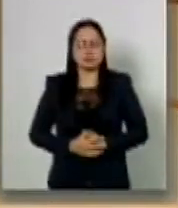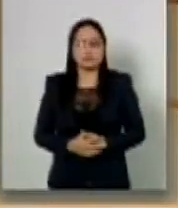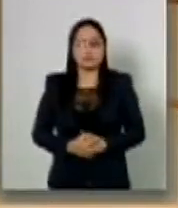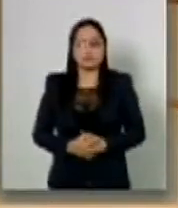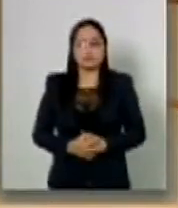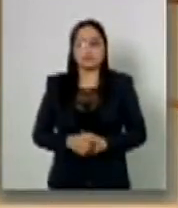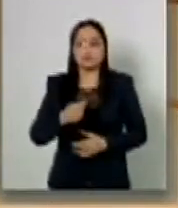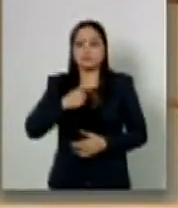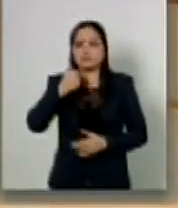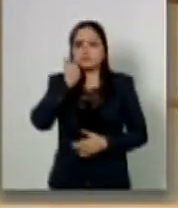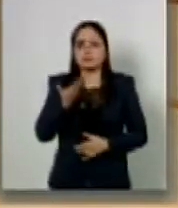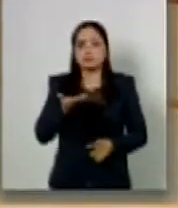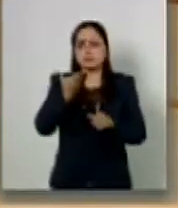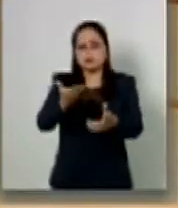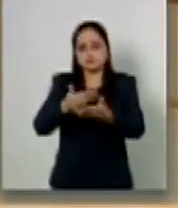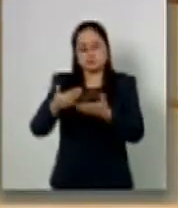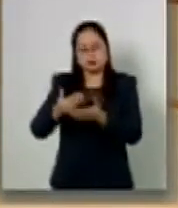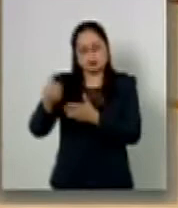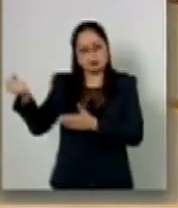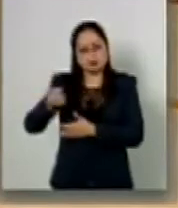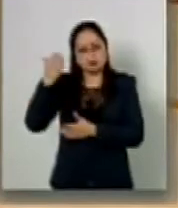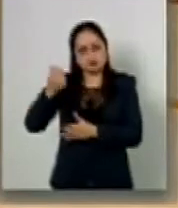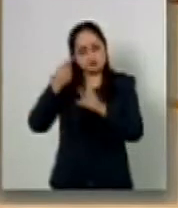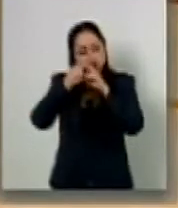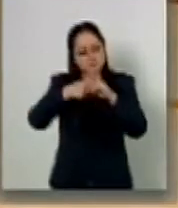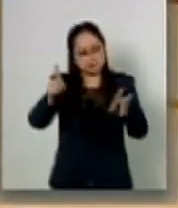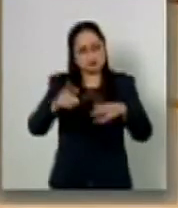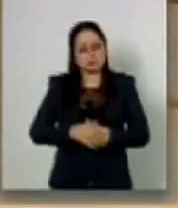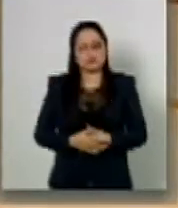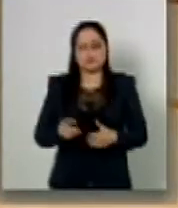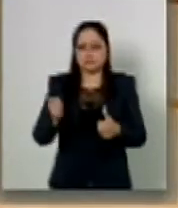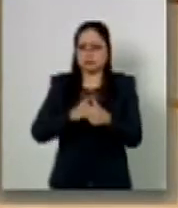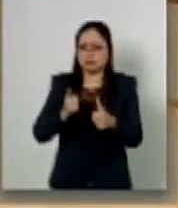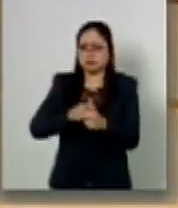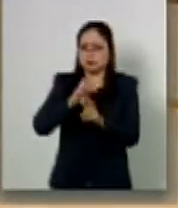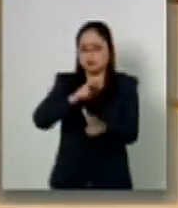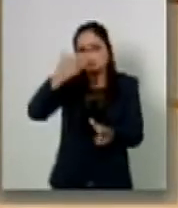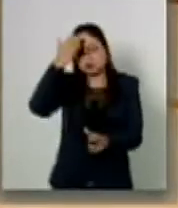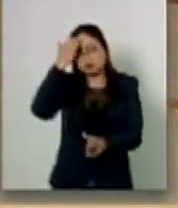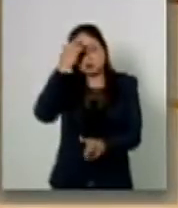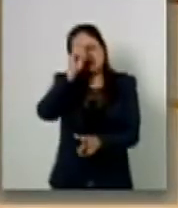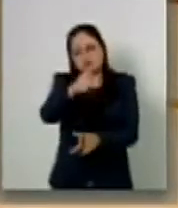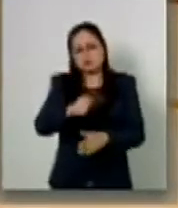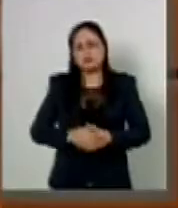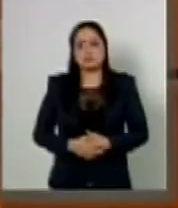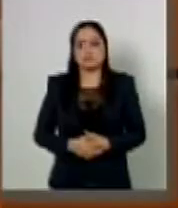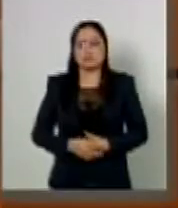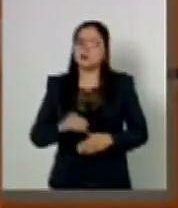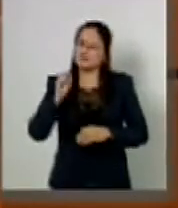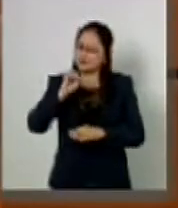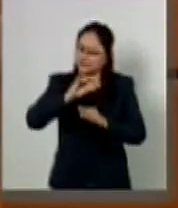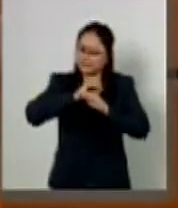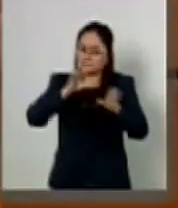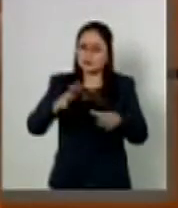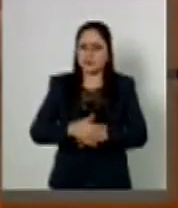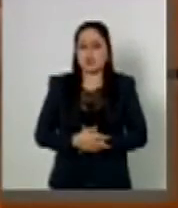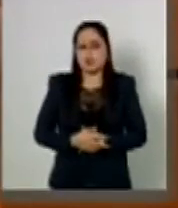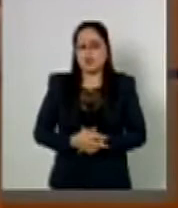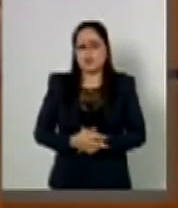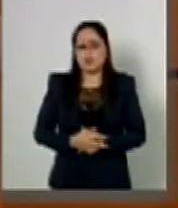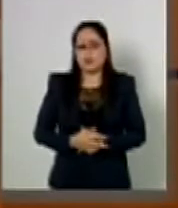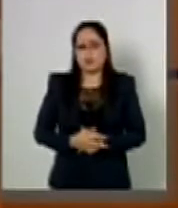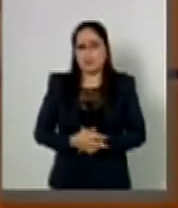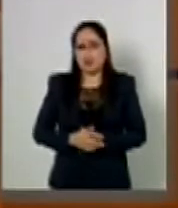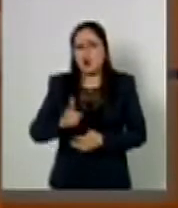quiero empezar mi intervención reconociendo que efectivamente me gustaría que